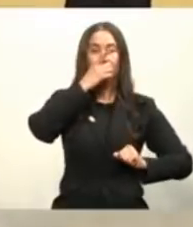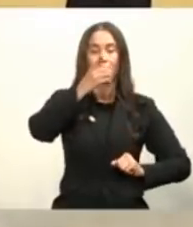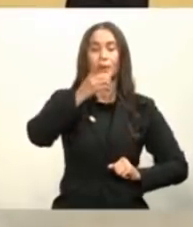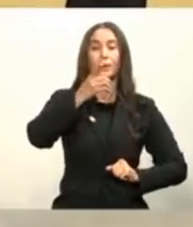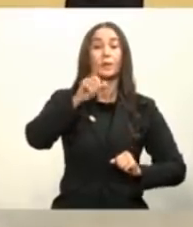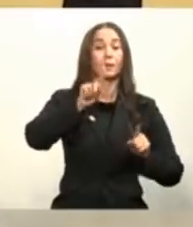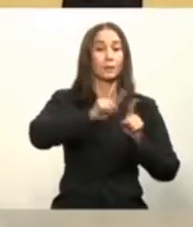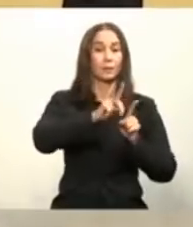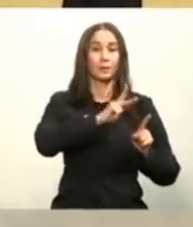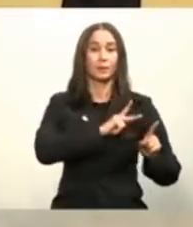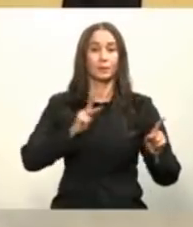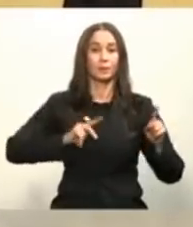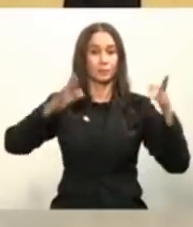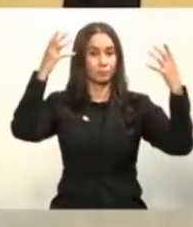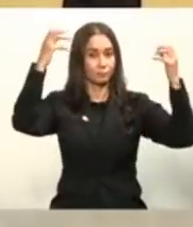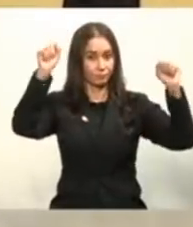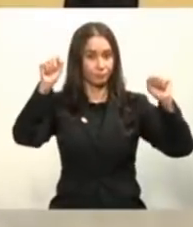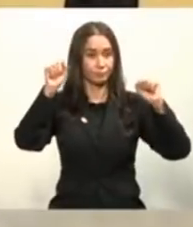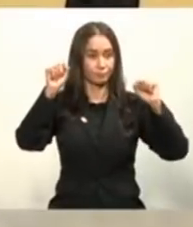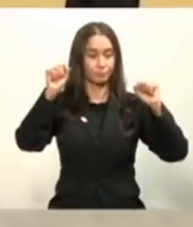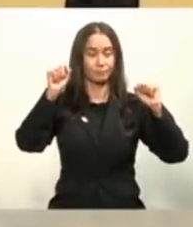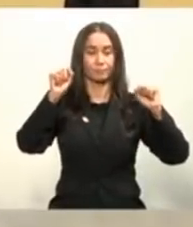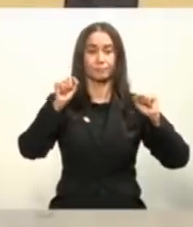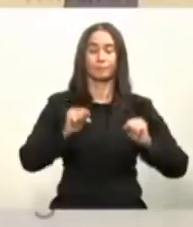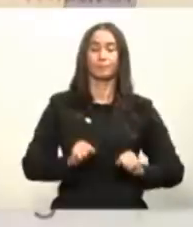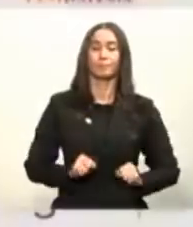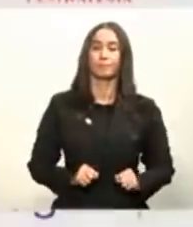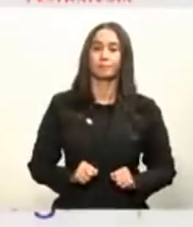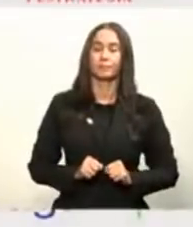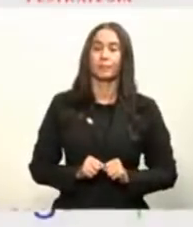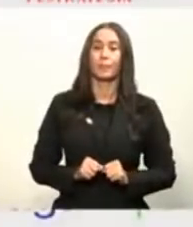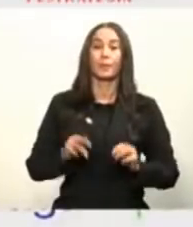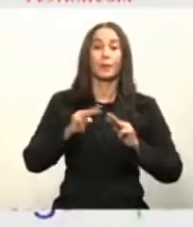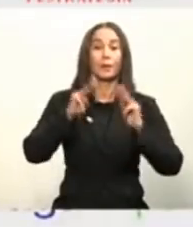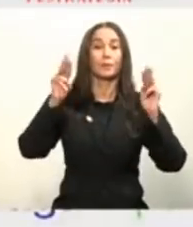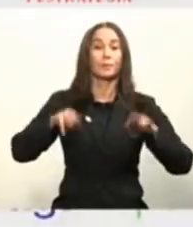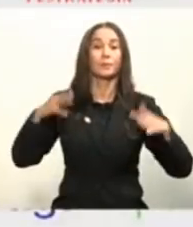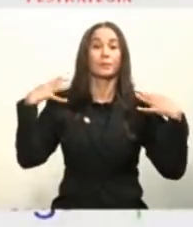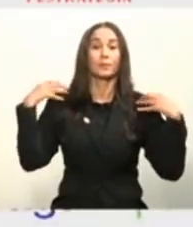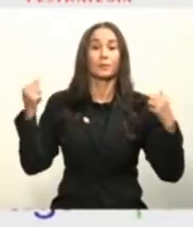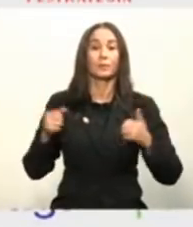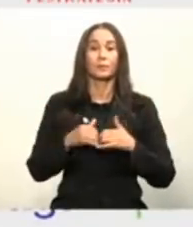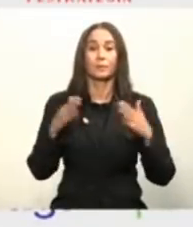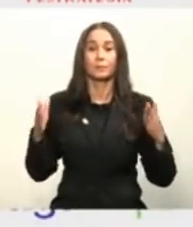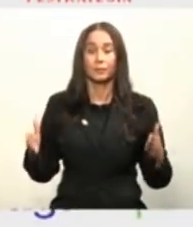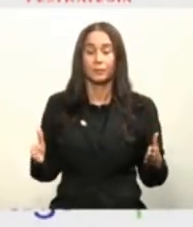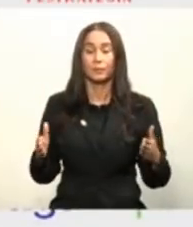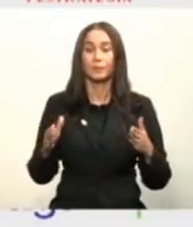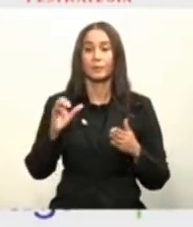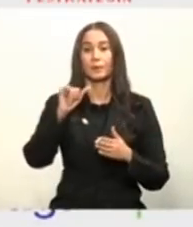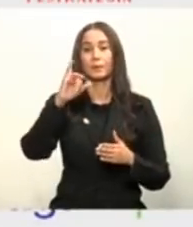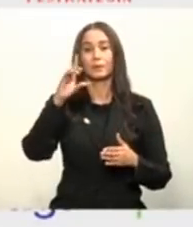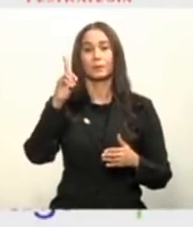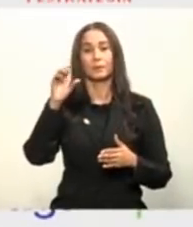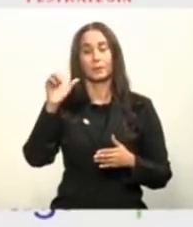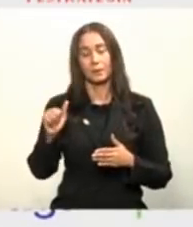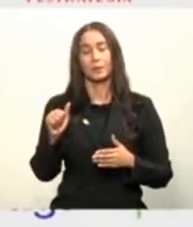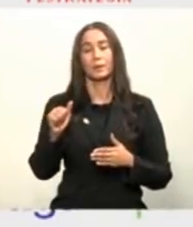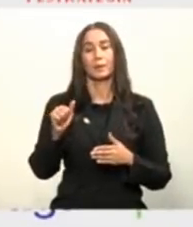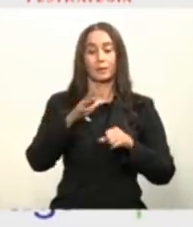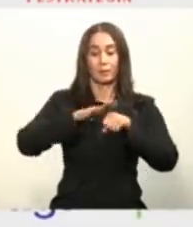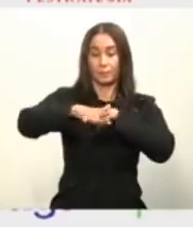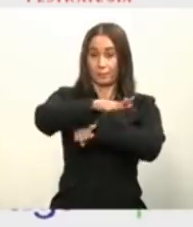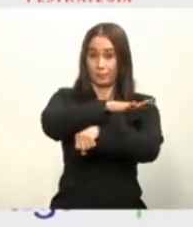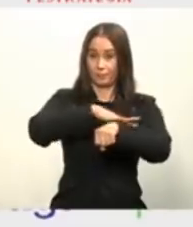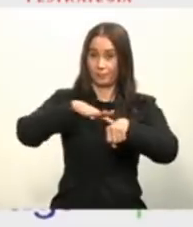la Vicepresidencia de la República, lo que es el Ministerio de Salud Pública, de Hacienda, Medio